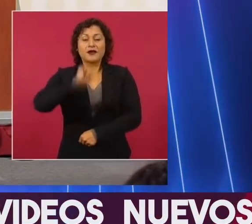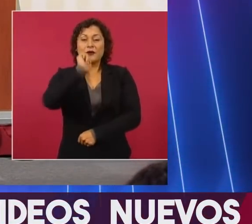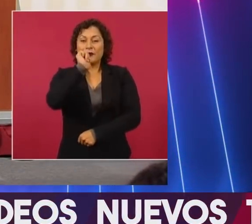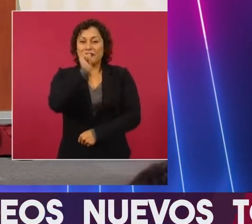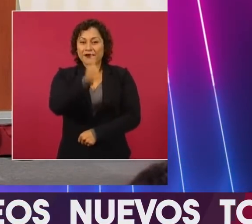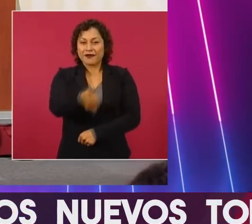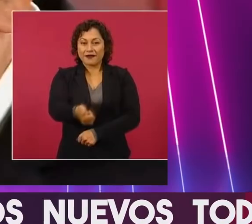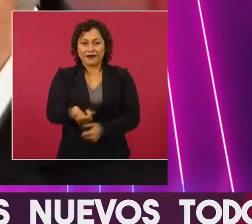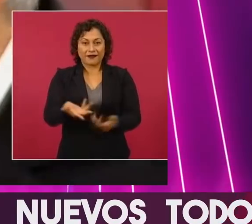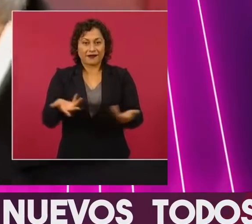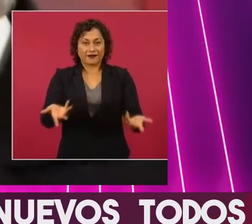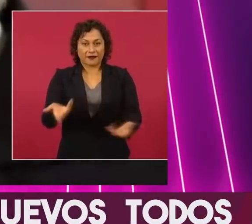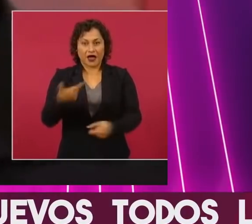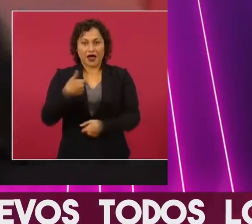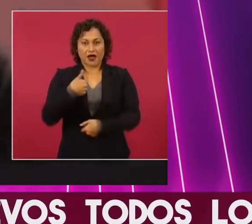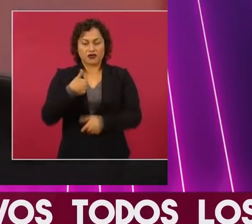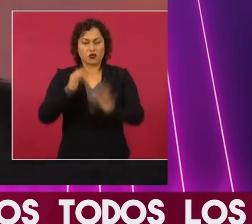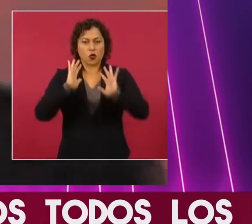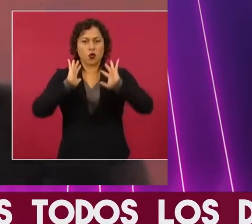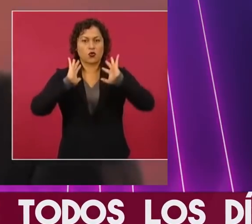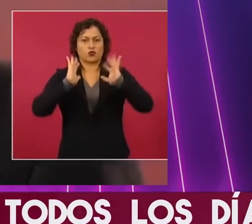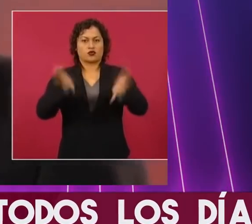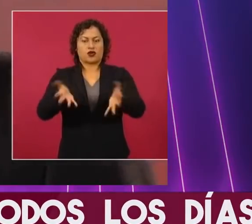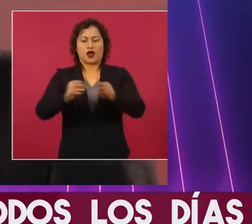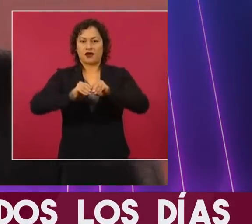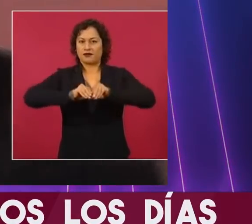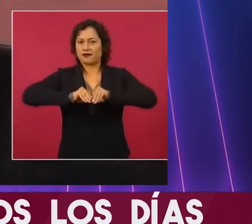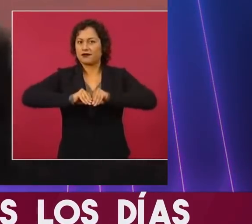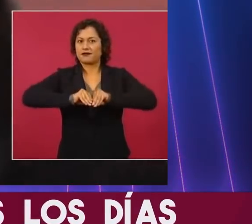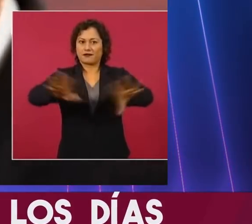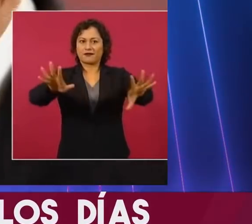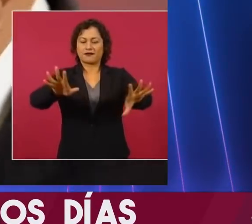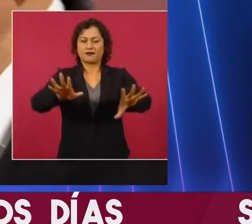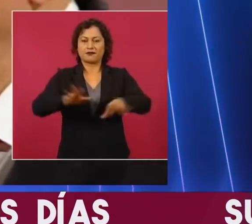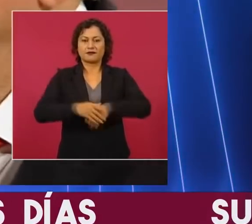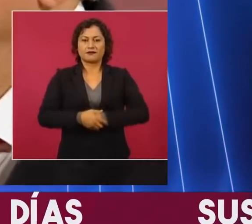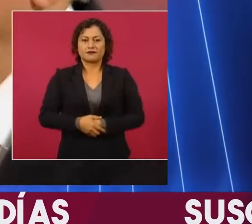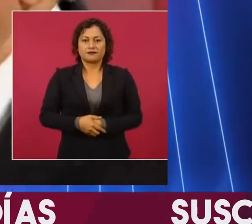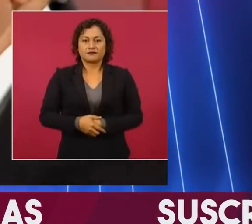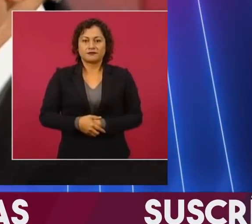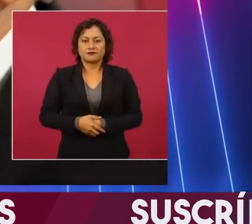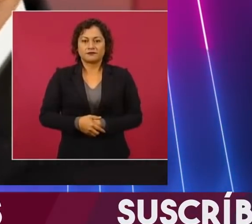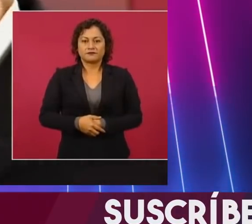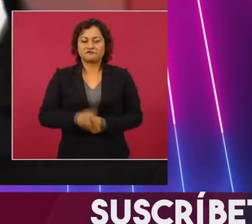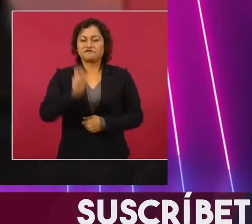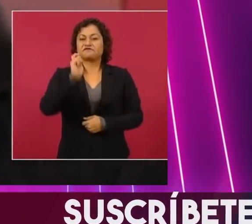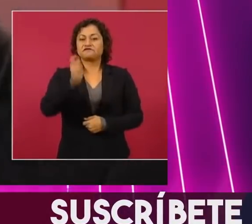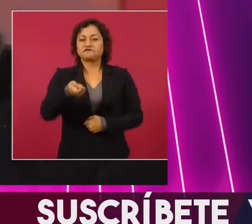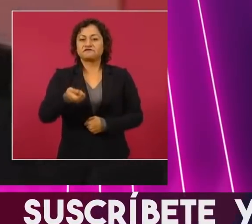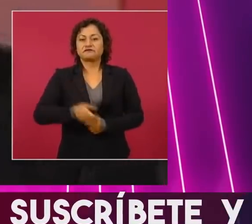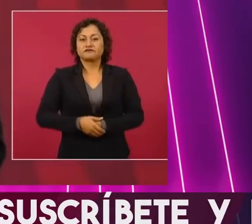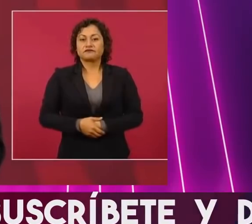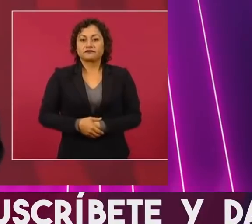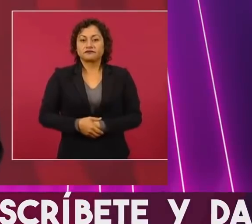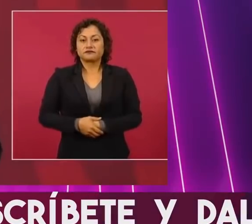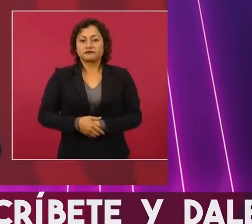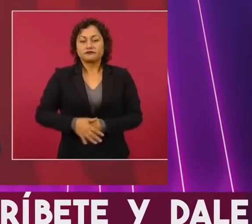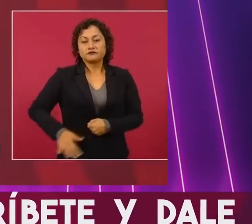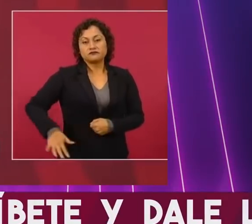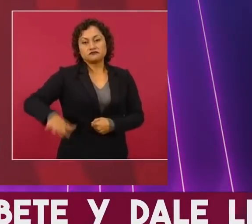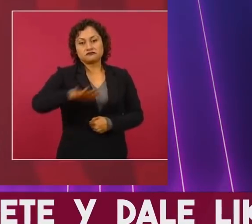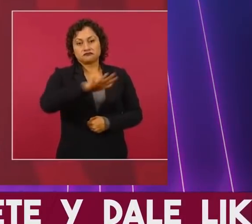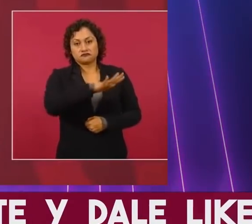He sido muy claro de que el pueblo nos